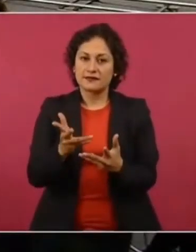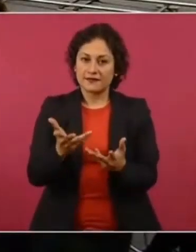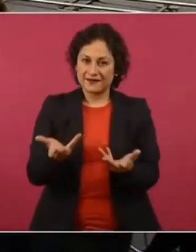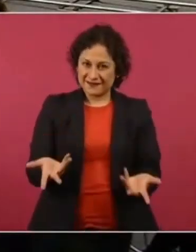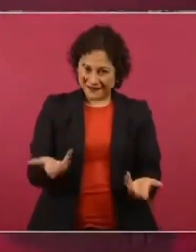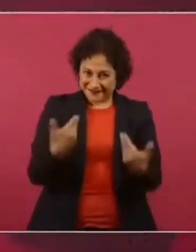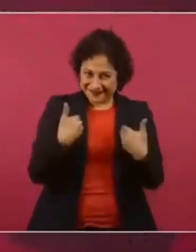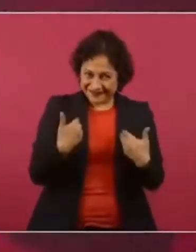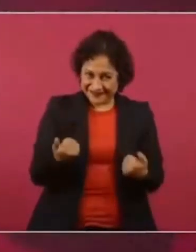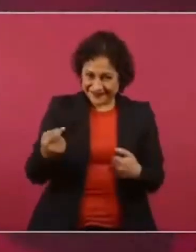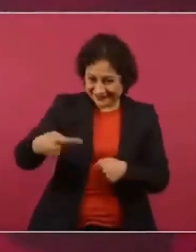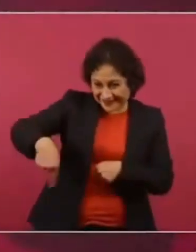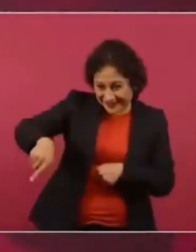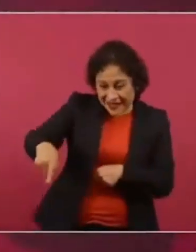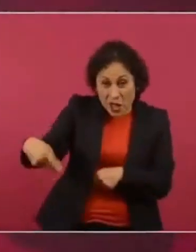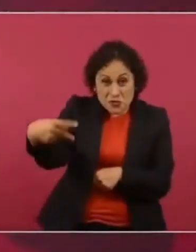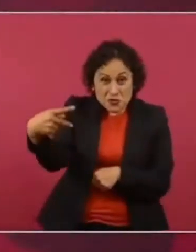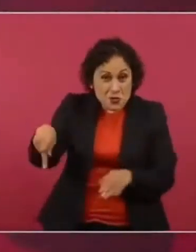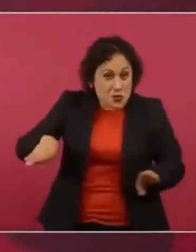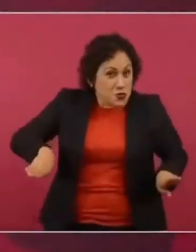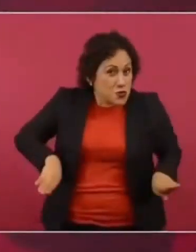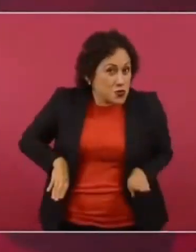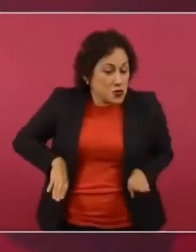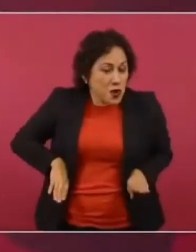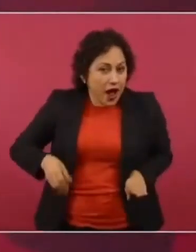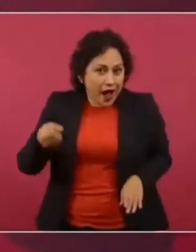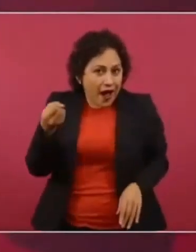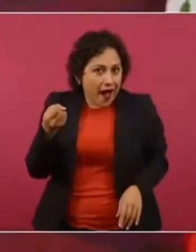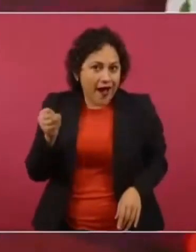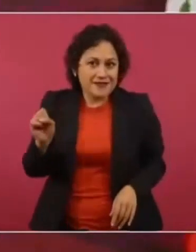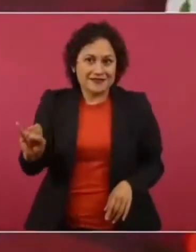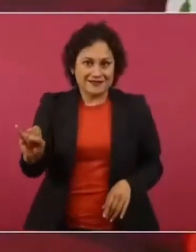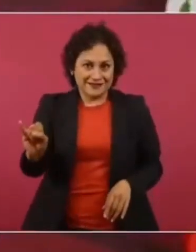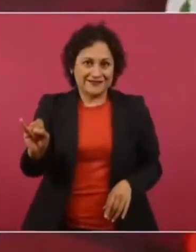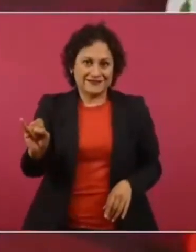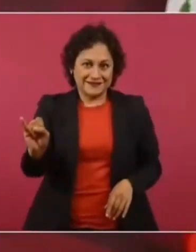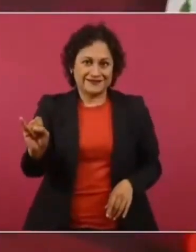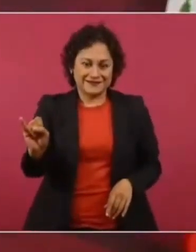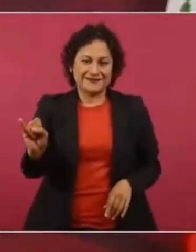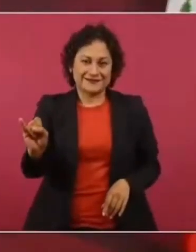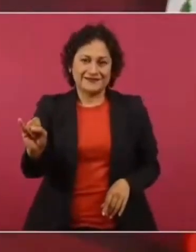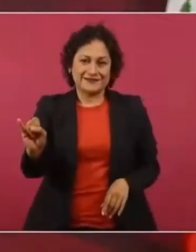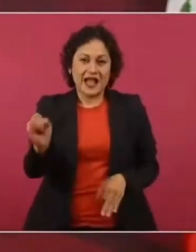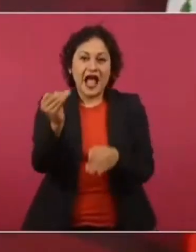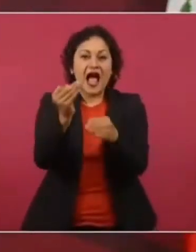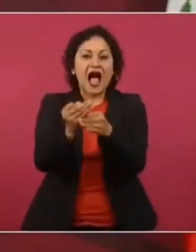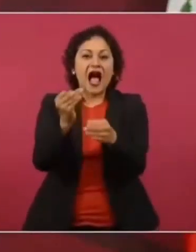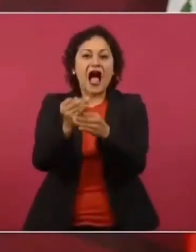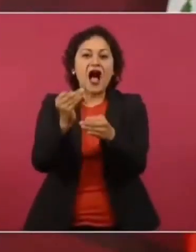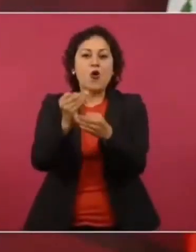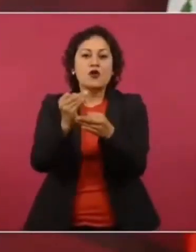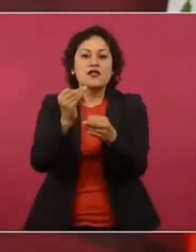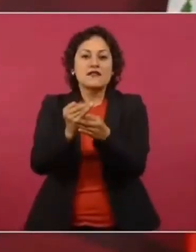que ahora se sitúan como paladines